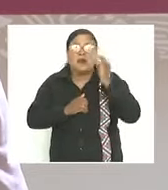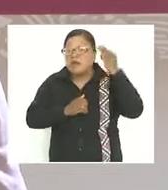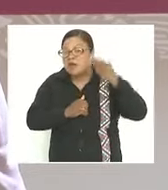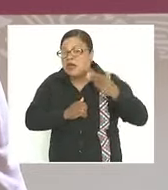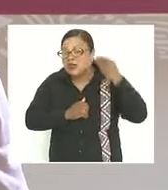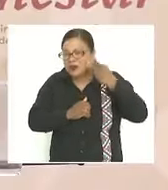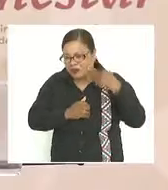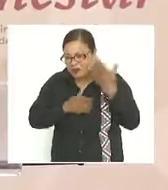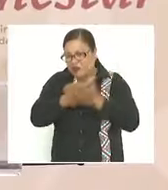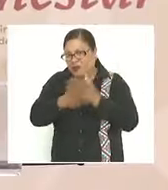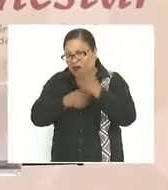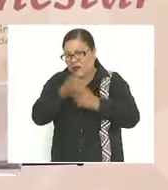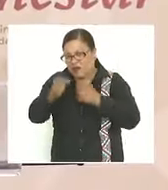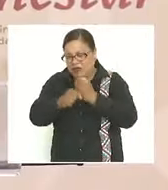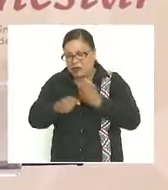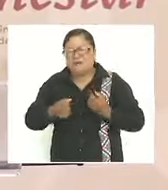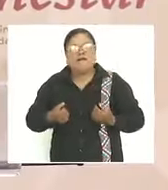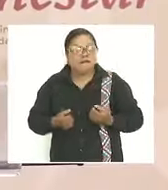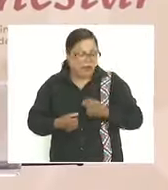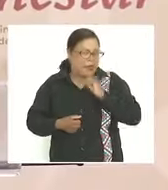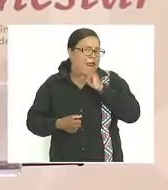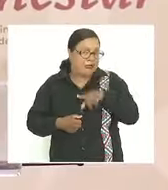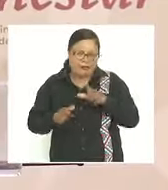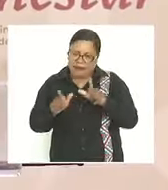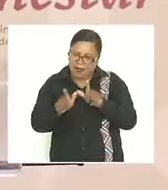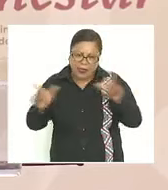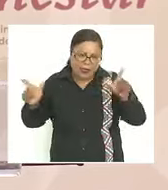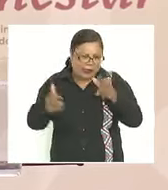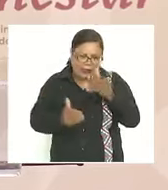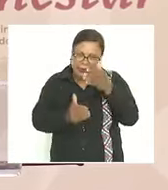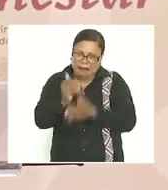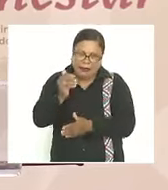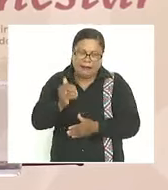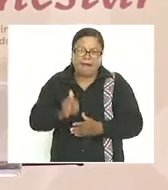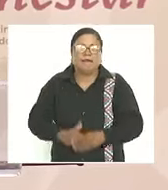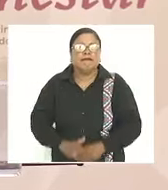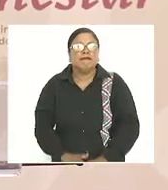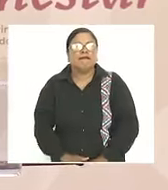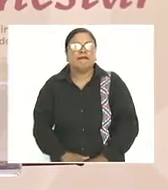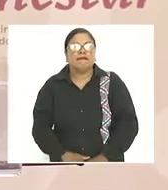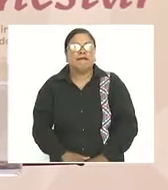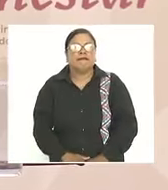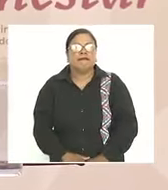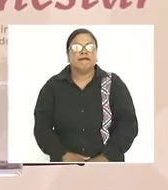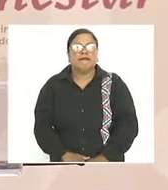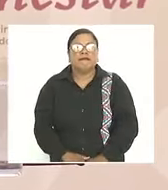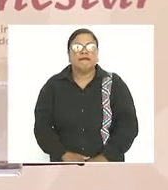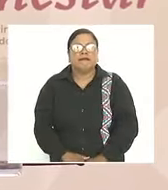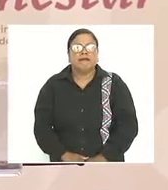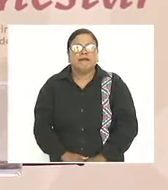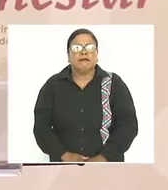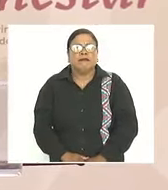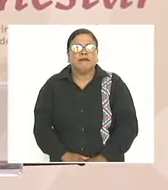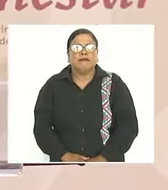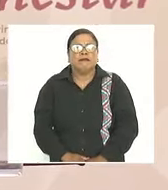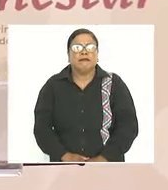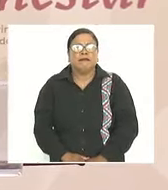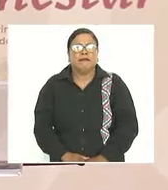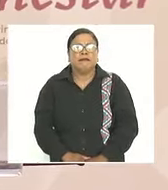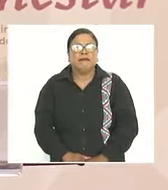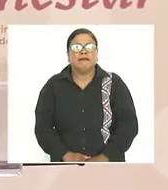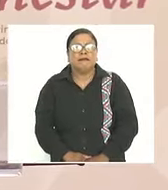próximo va a estar también terminada ya en